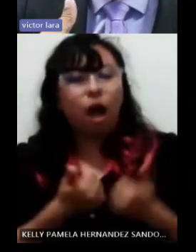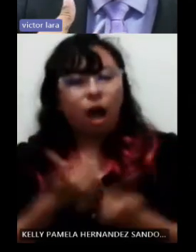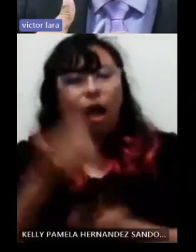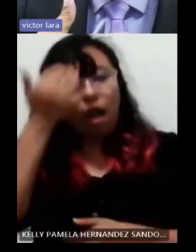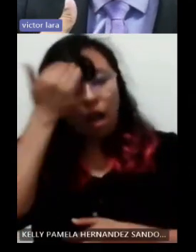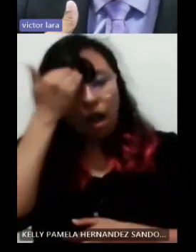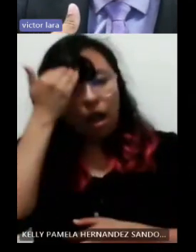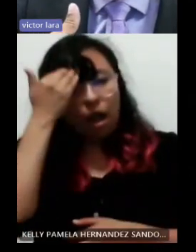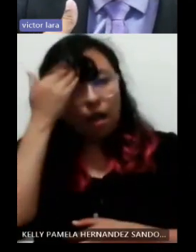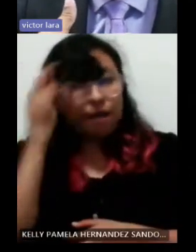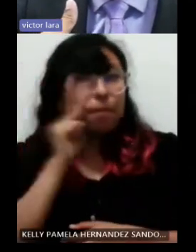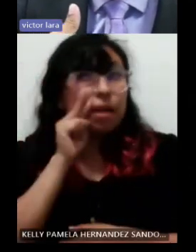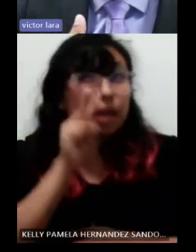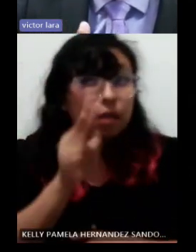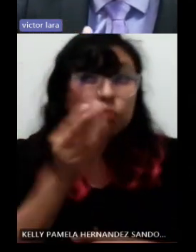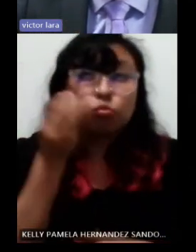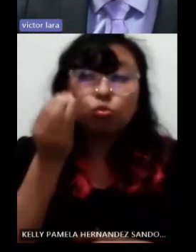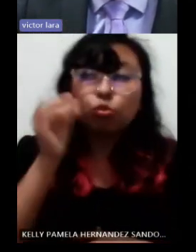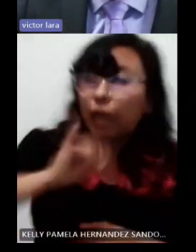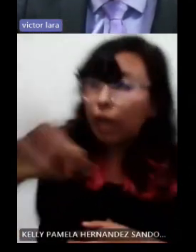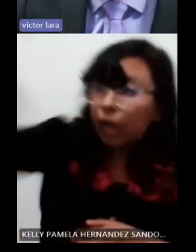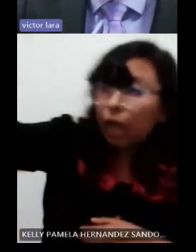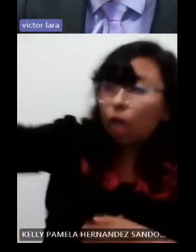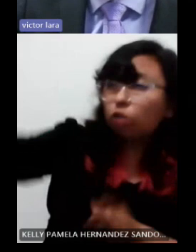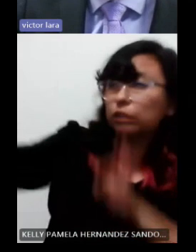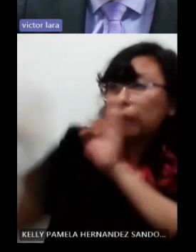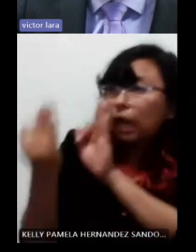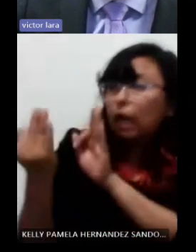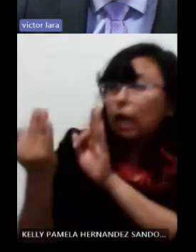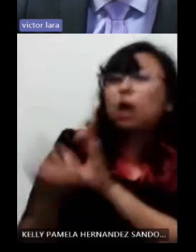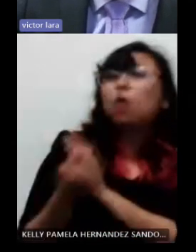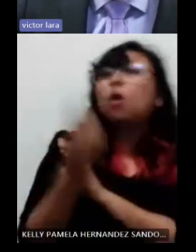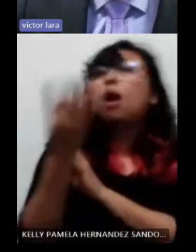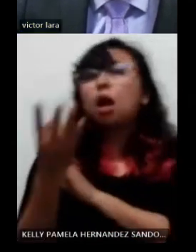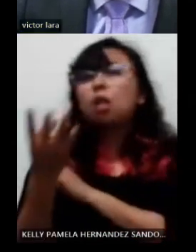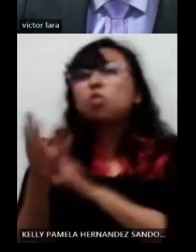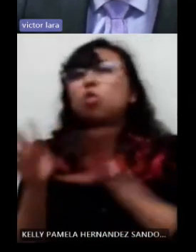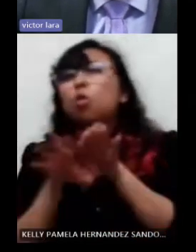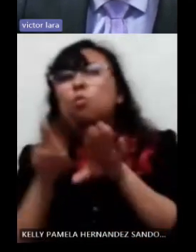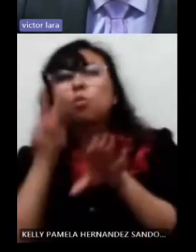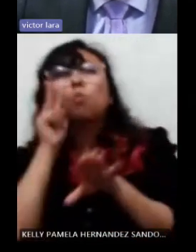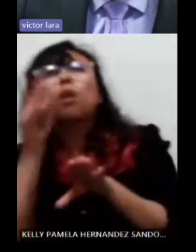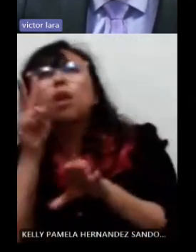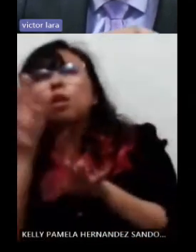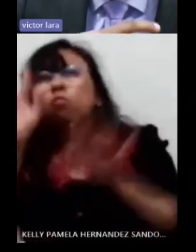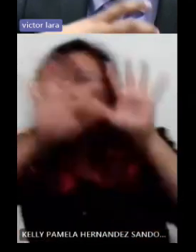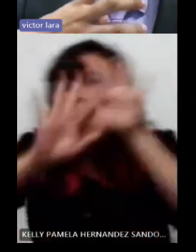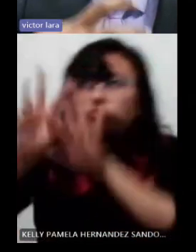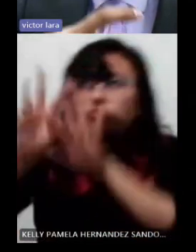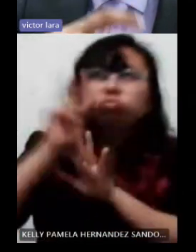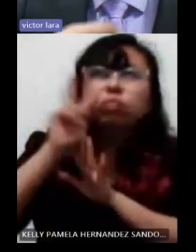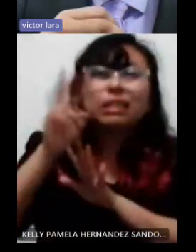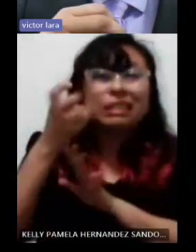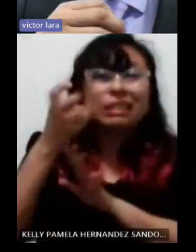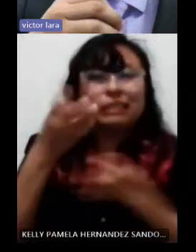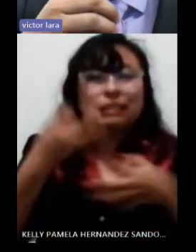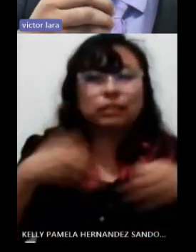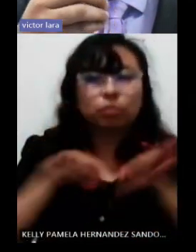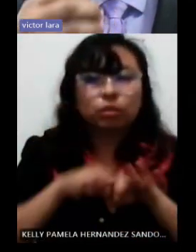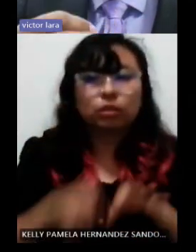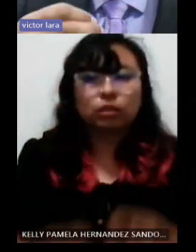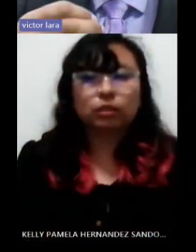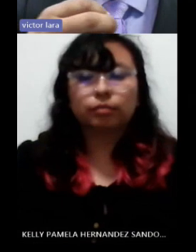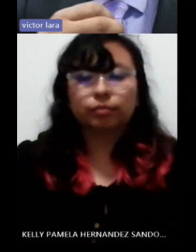cómo ve, a qué distancia ve y qué características tiene esa visión. Lo que en complemento